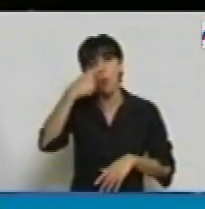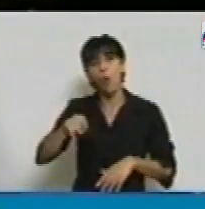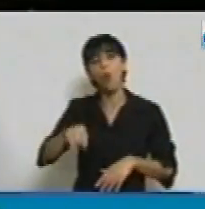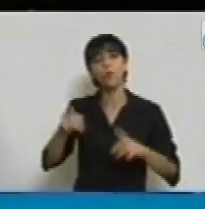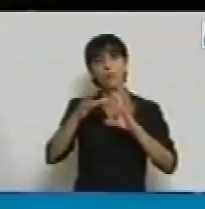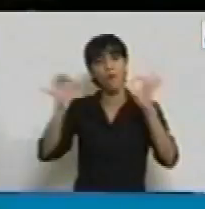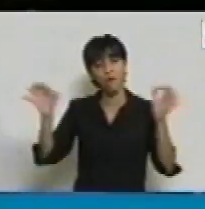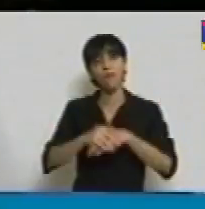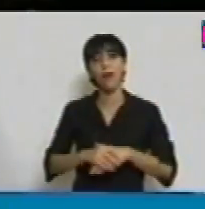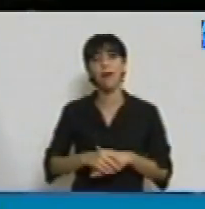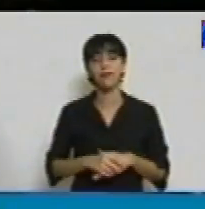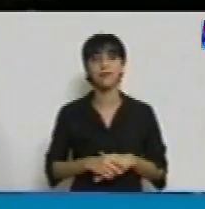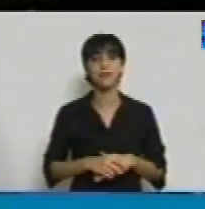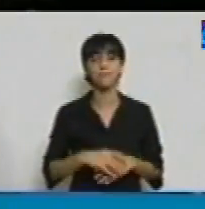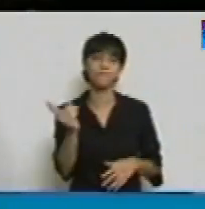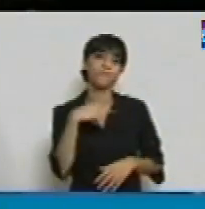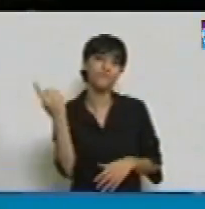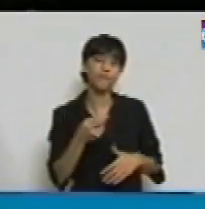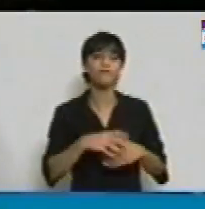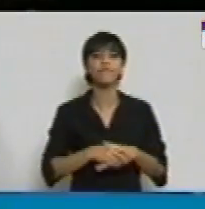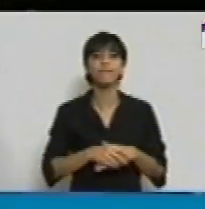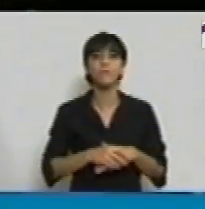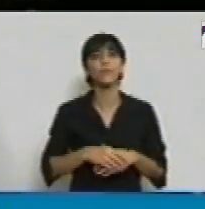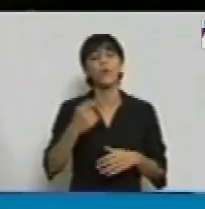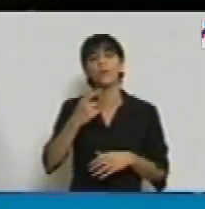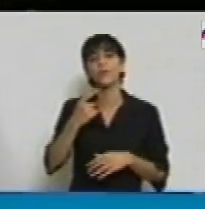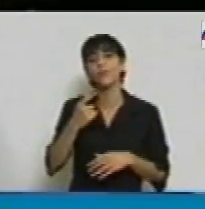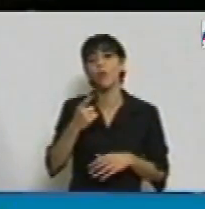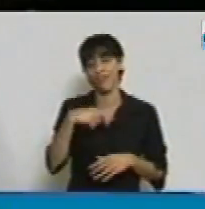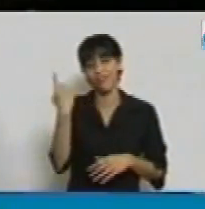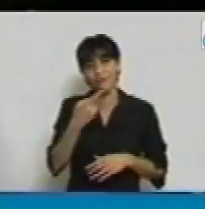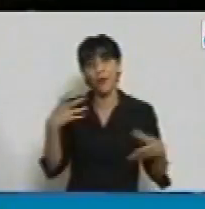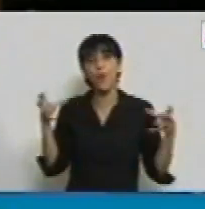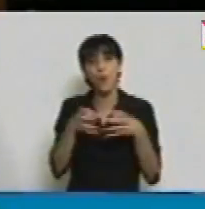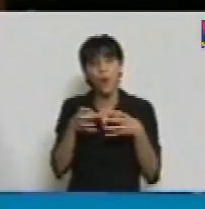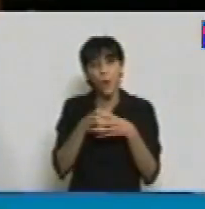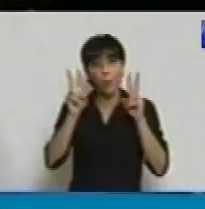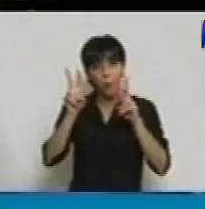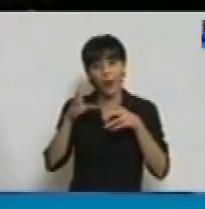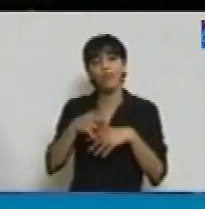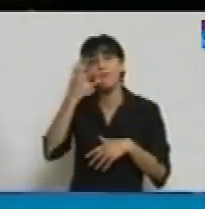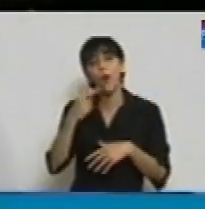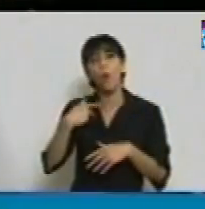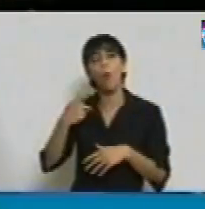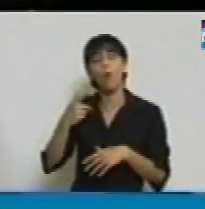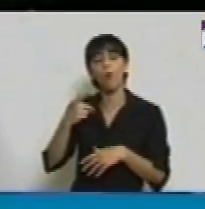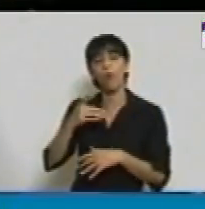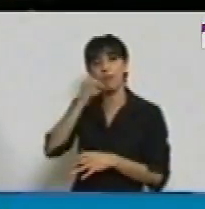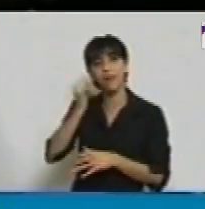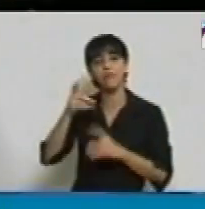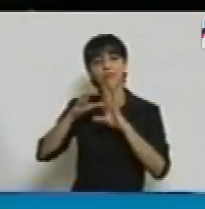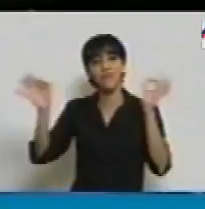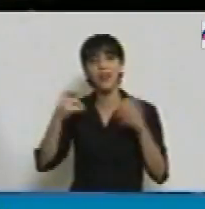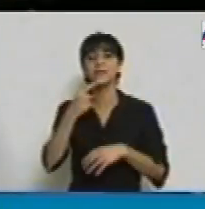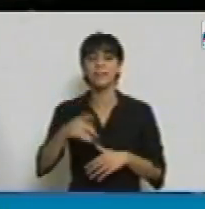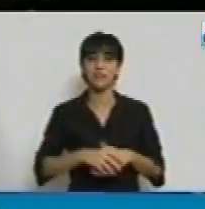como nos gusta, de un hombre que nos gusta citar mucho a los peronistas. No olvidemos que aquello que no